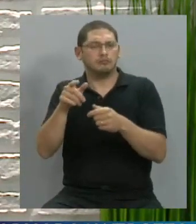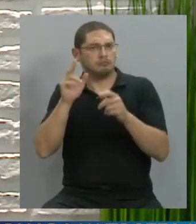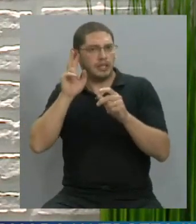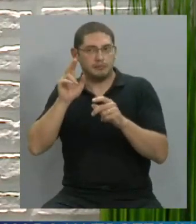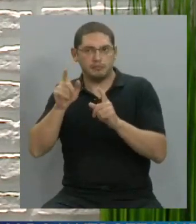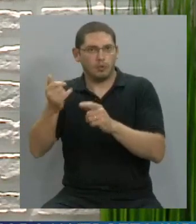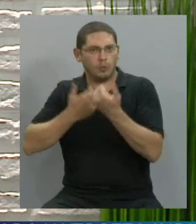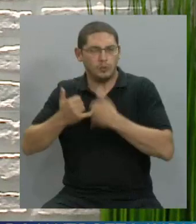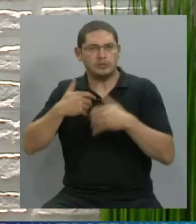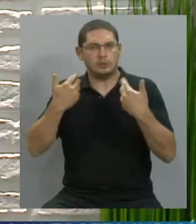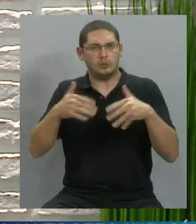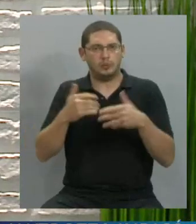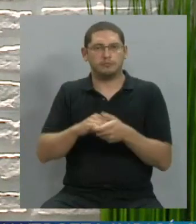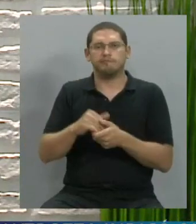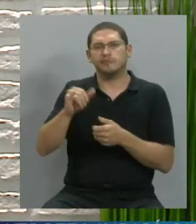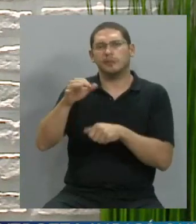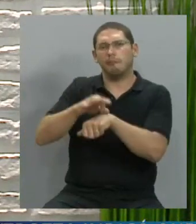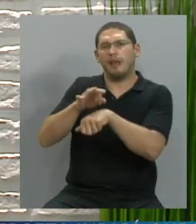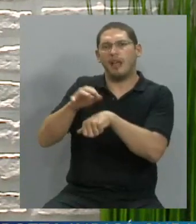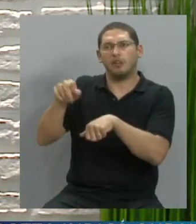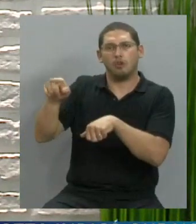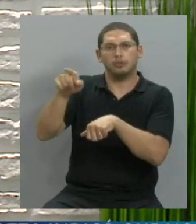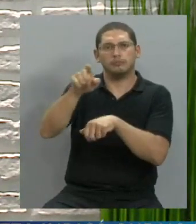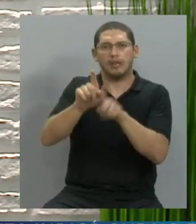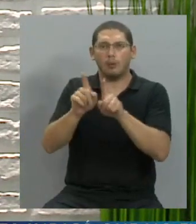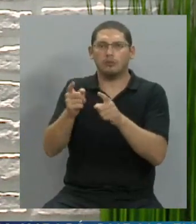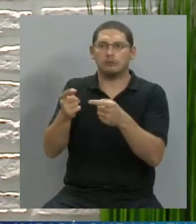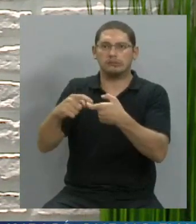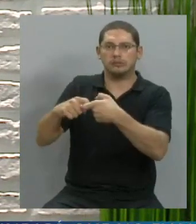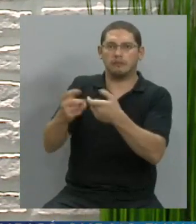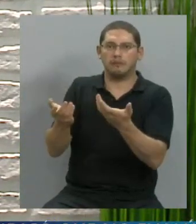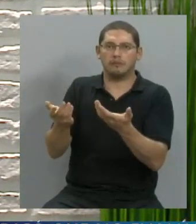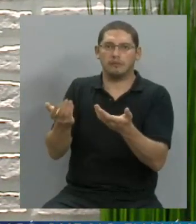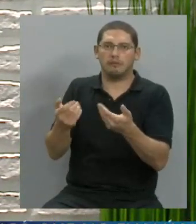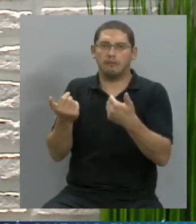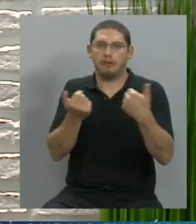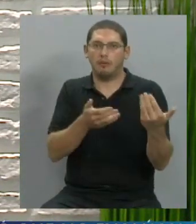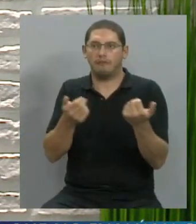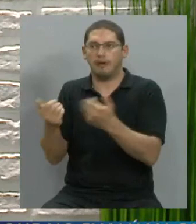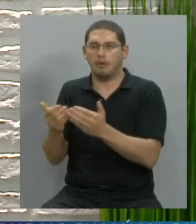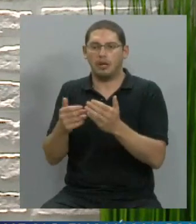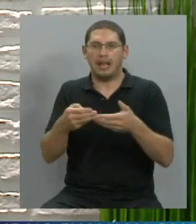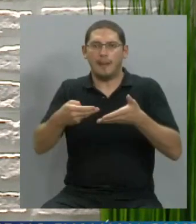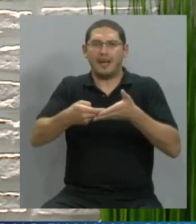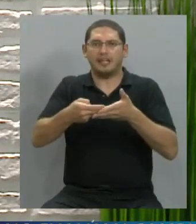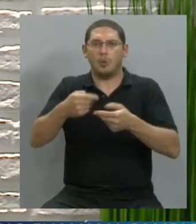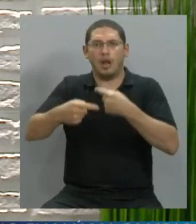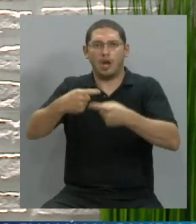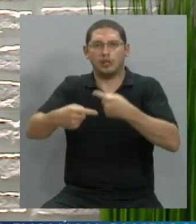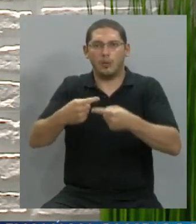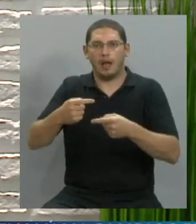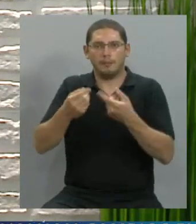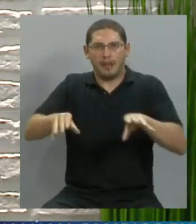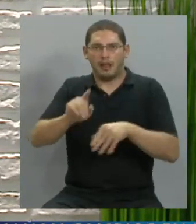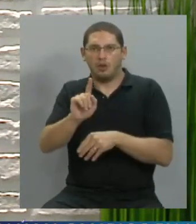Mendoza y otras situaciones de otros médicos que se cubren entre ellos para que no se les baje la matrícula, para que sigan trabajando, pero también es un